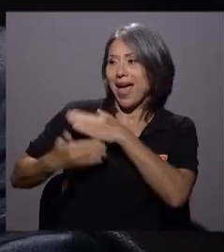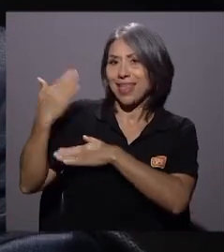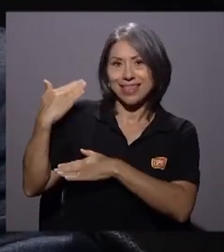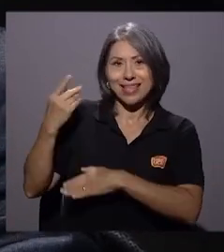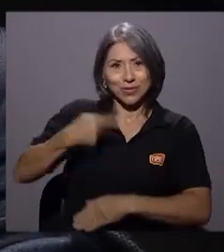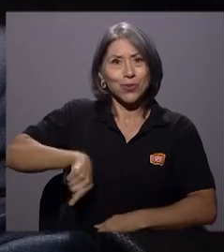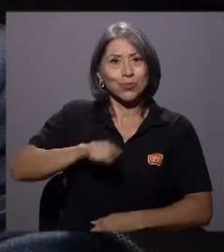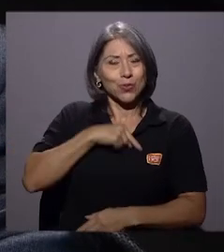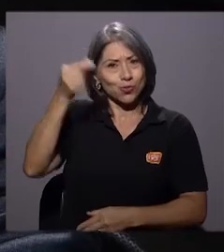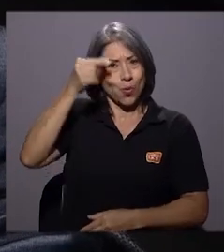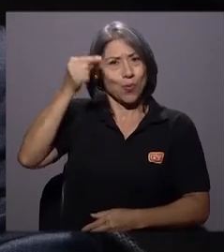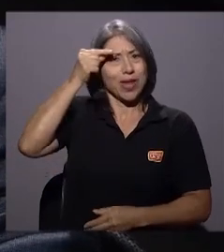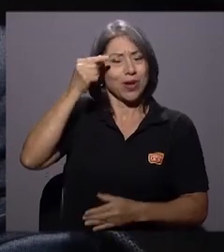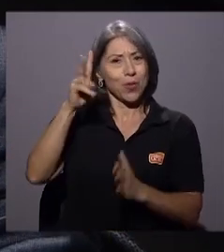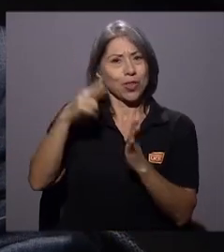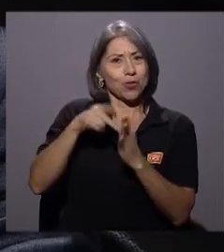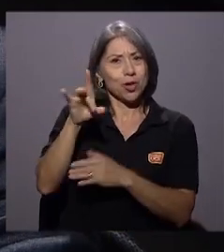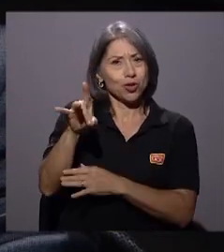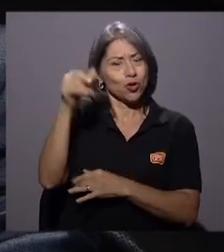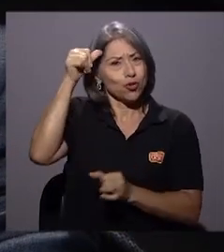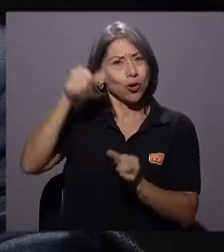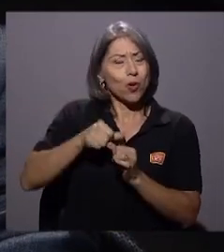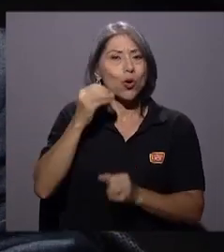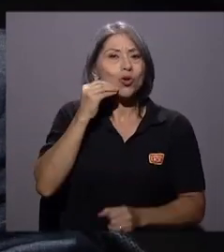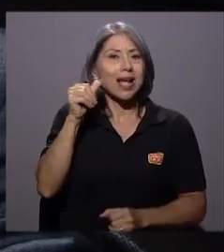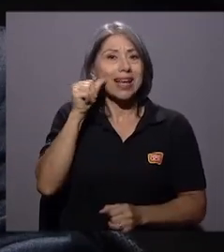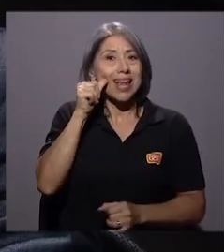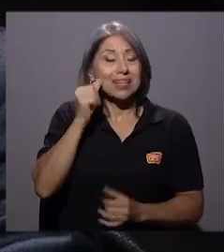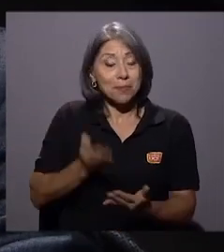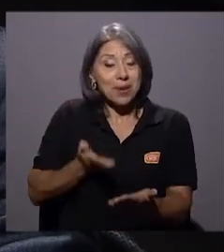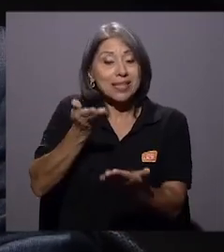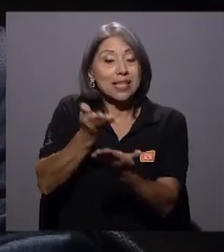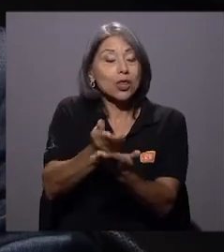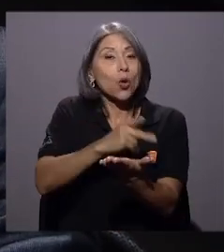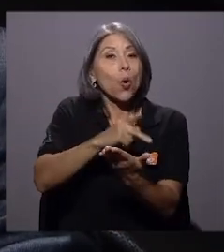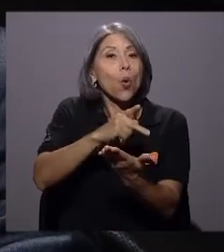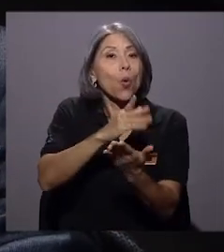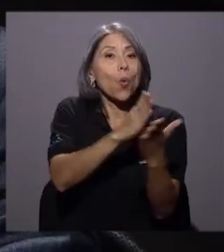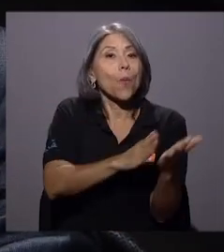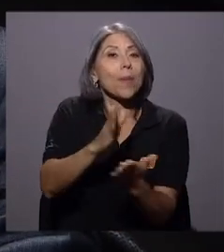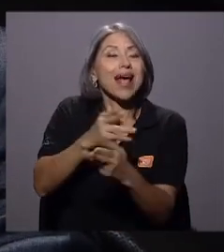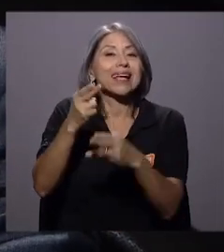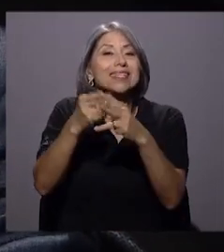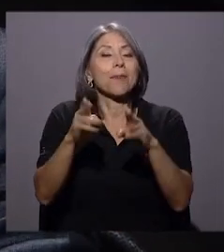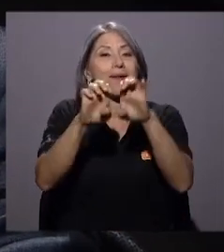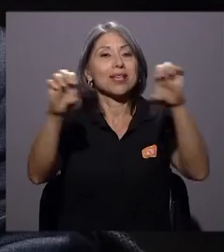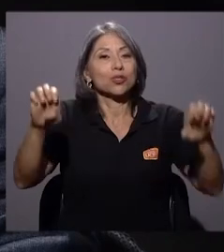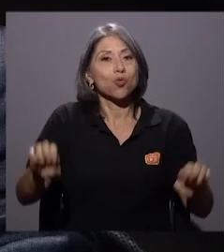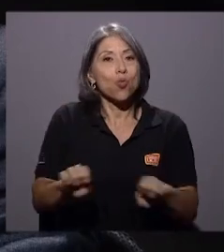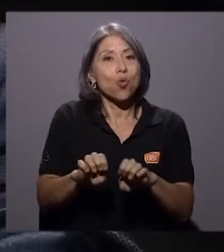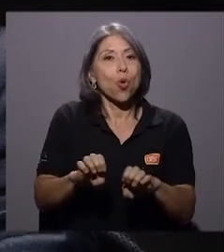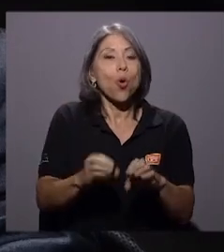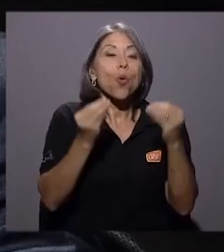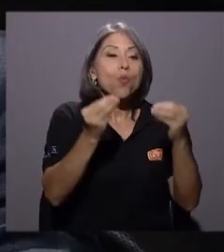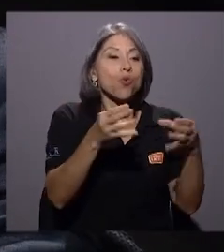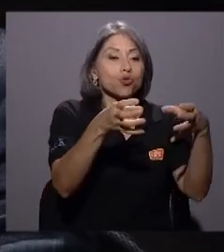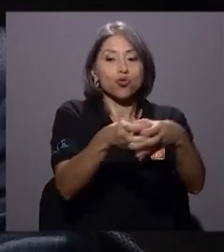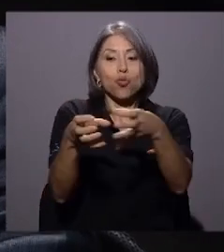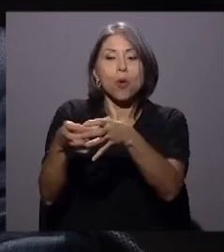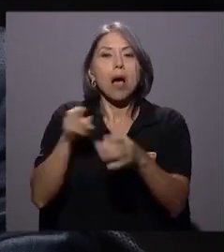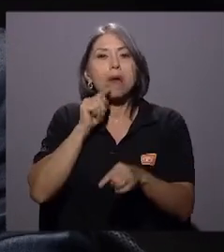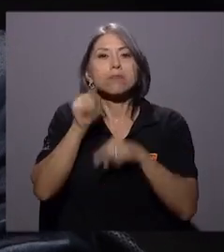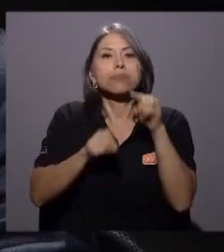2008. Recuerdo que Oscar Arias presentó el Plan Escudo. Fue muy criticado por varias fracciones de oposición, pero era